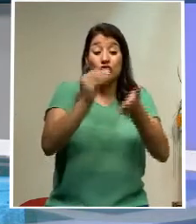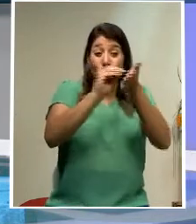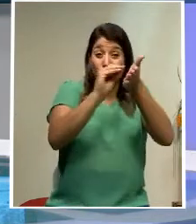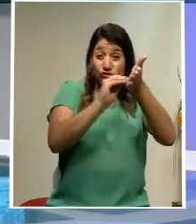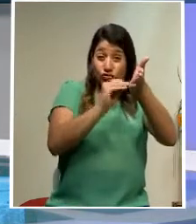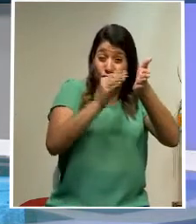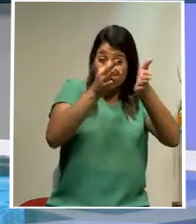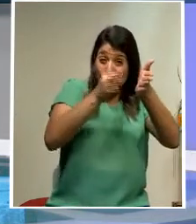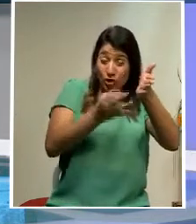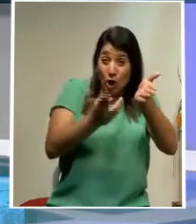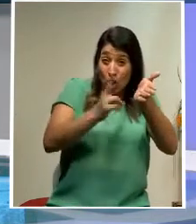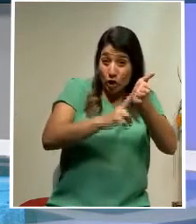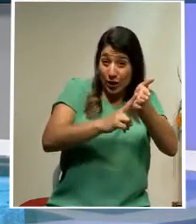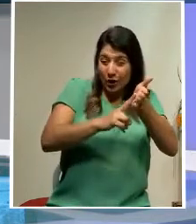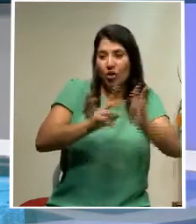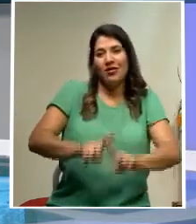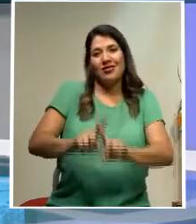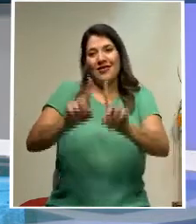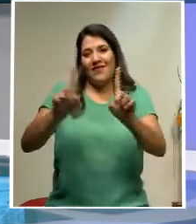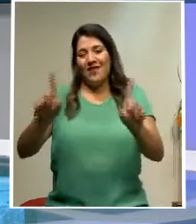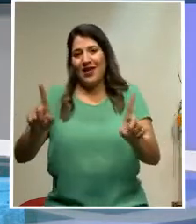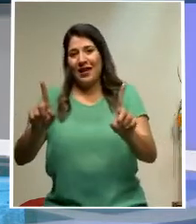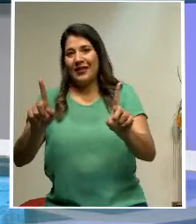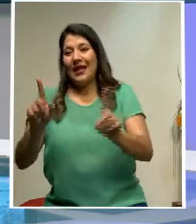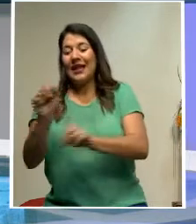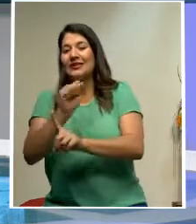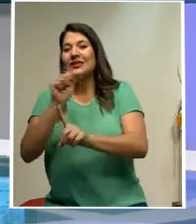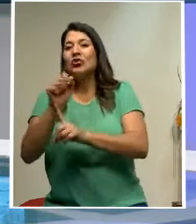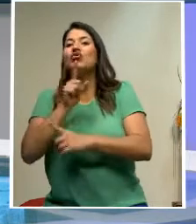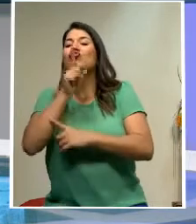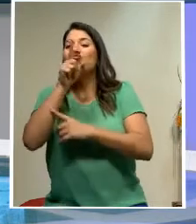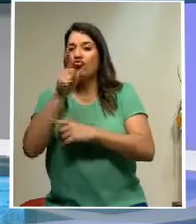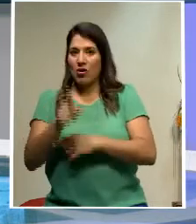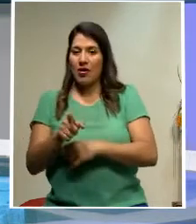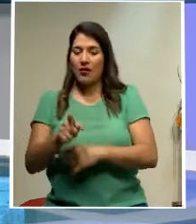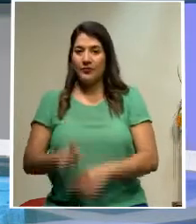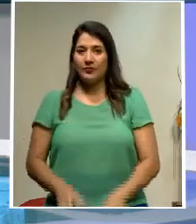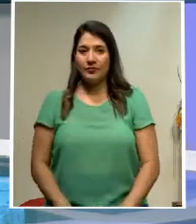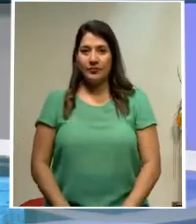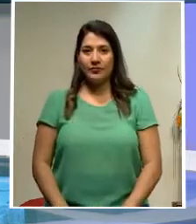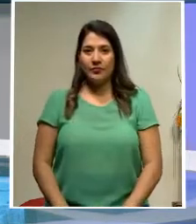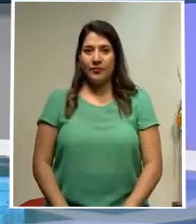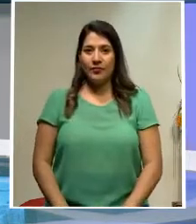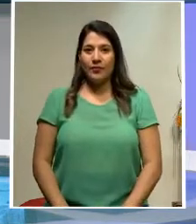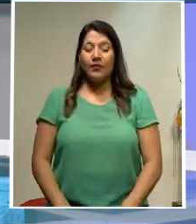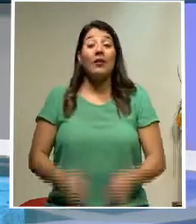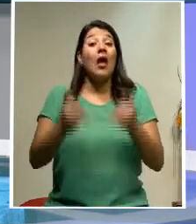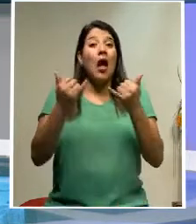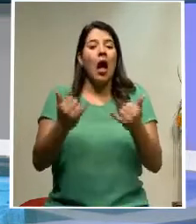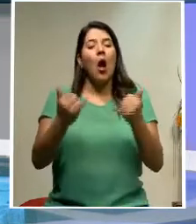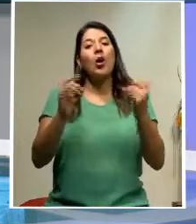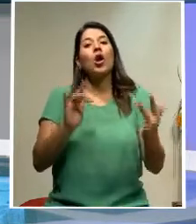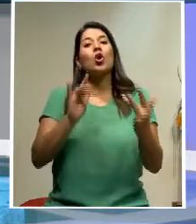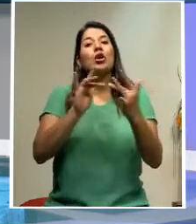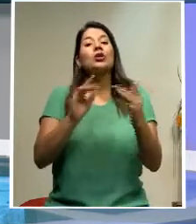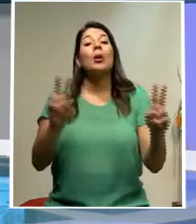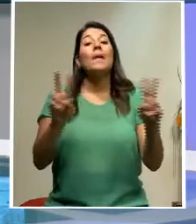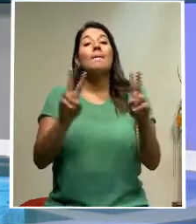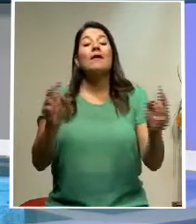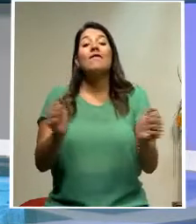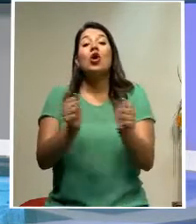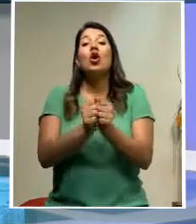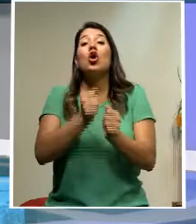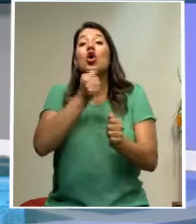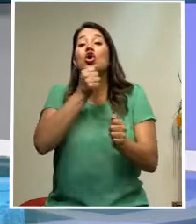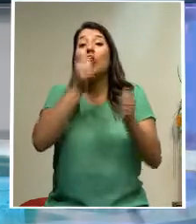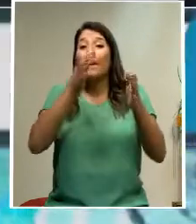y la verdadera operación con dispositivos de parqueo en la vía pública. Vamos a un pase en vivo con el